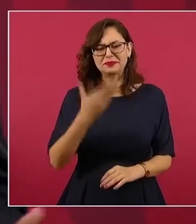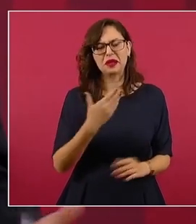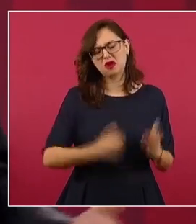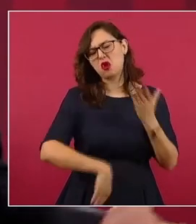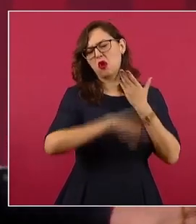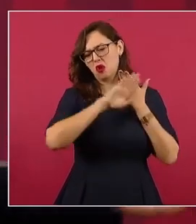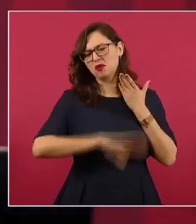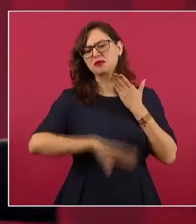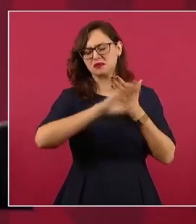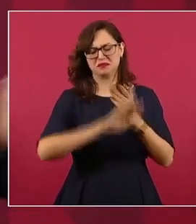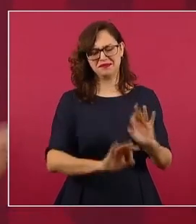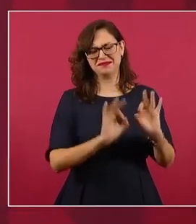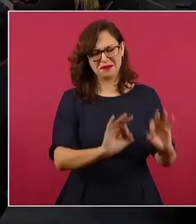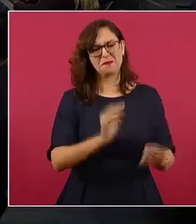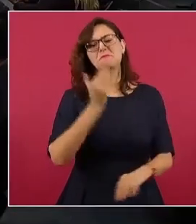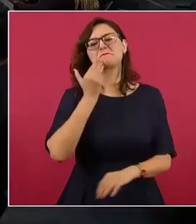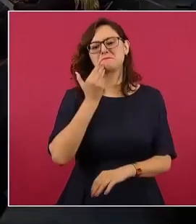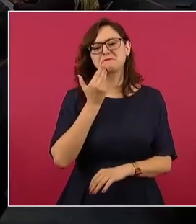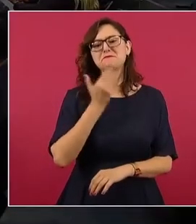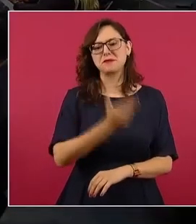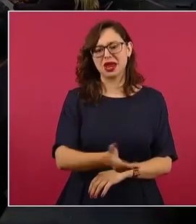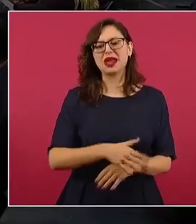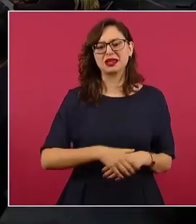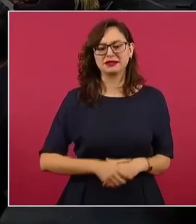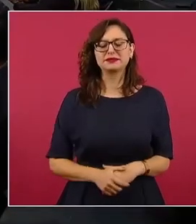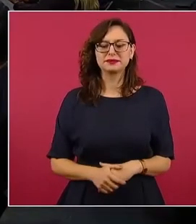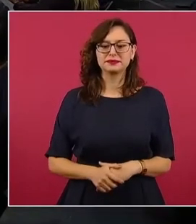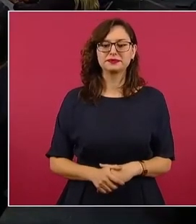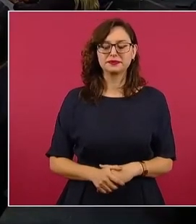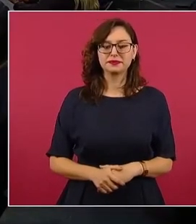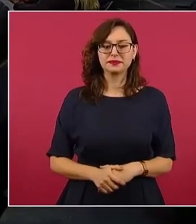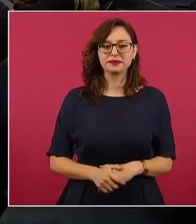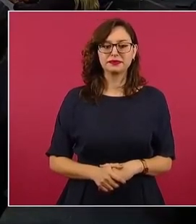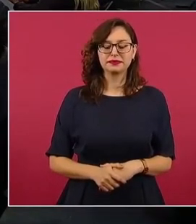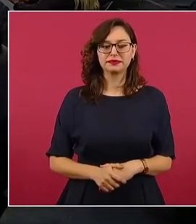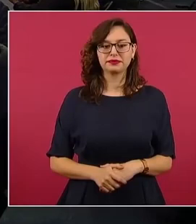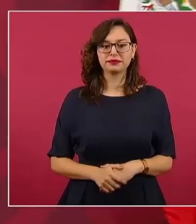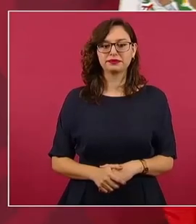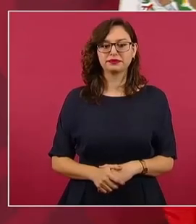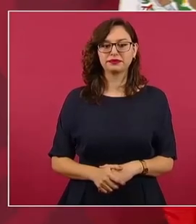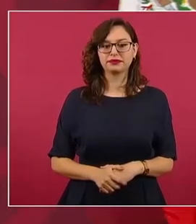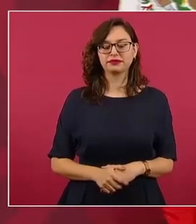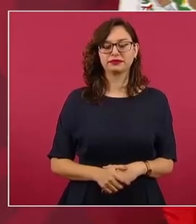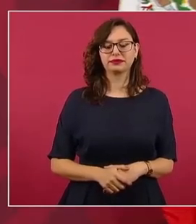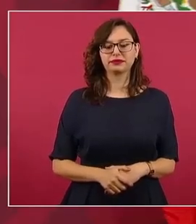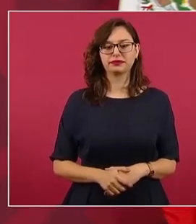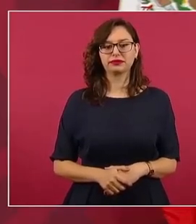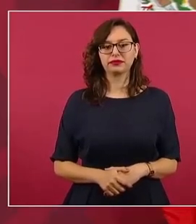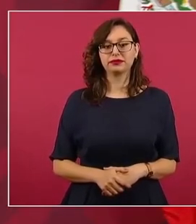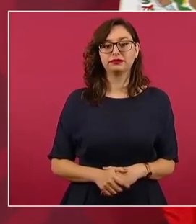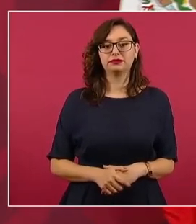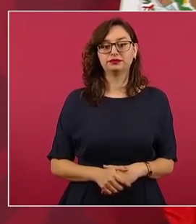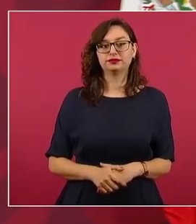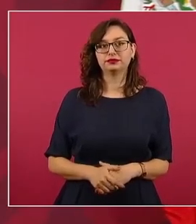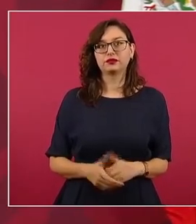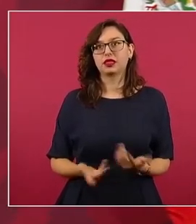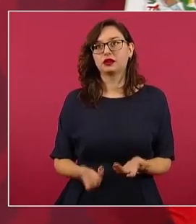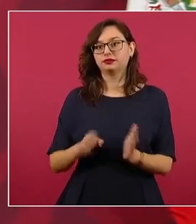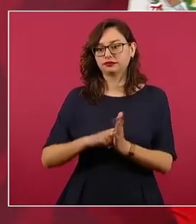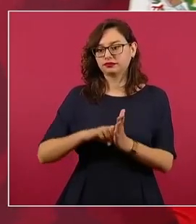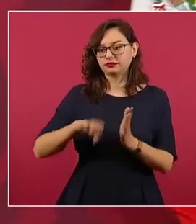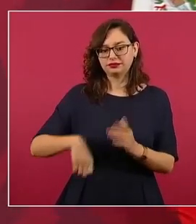Por ejemplo, la conversación de los tres personajes.